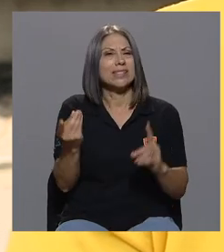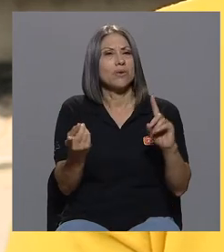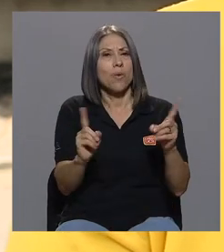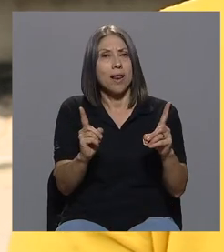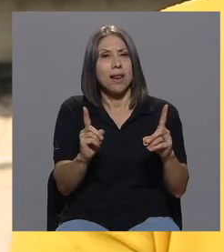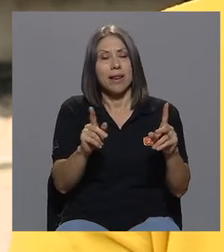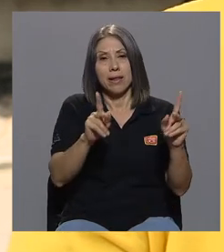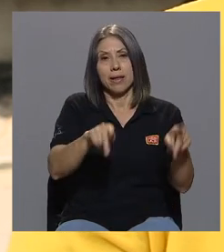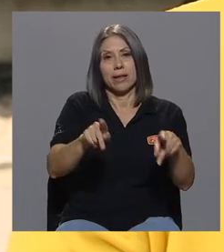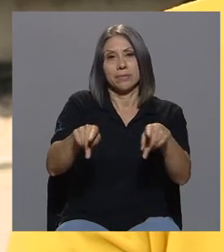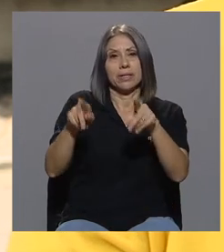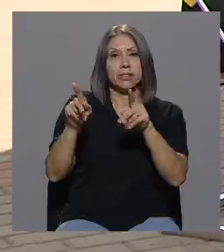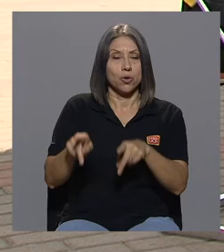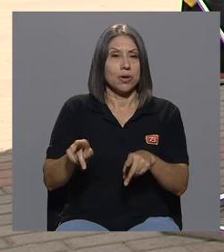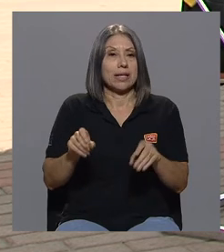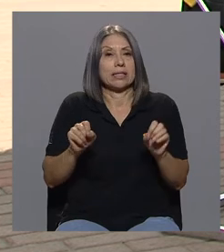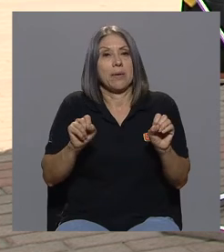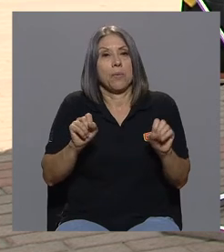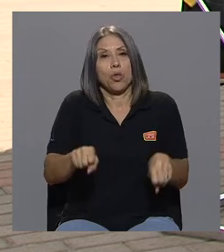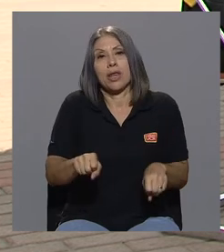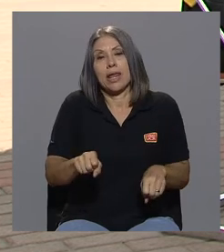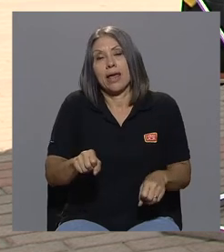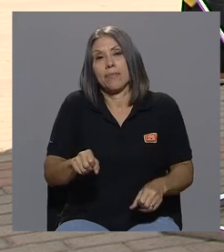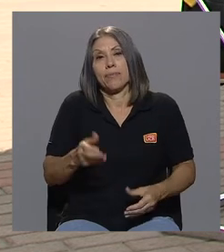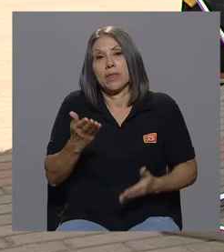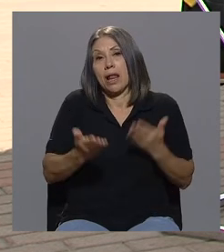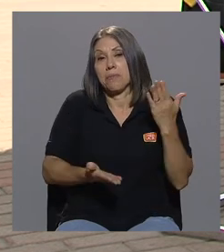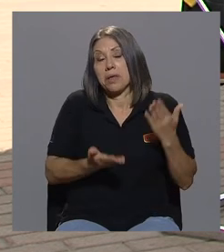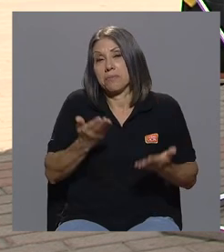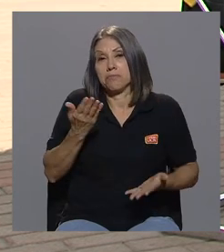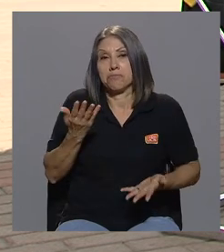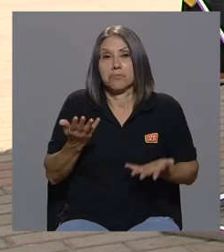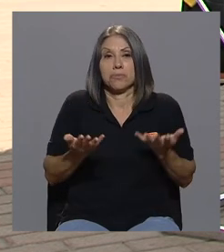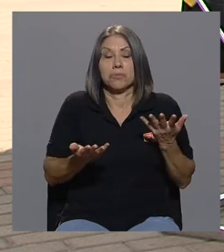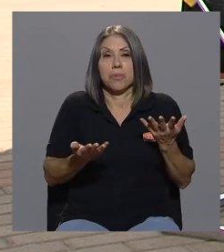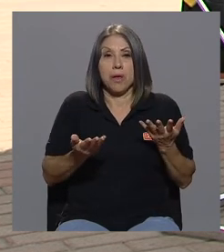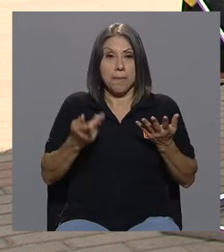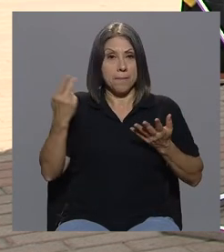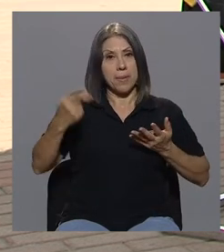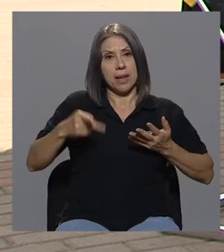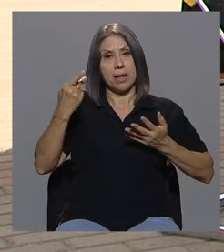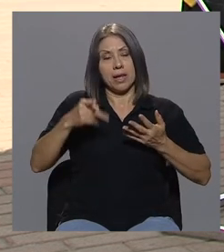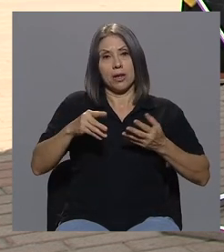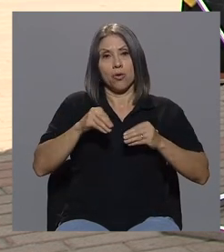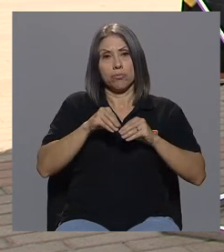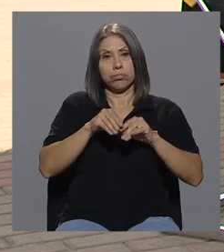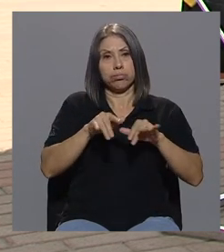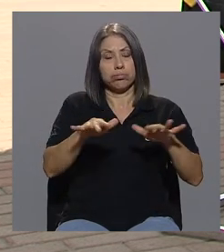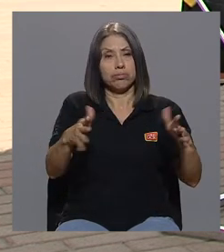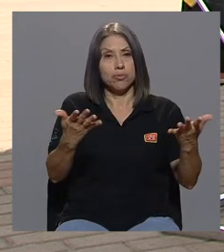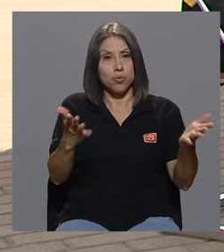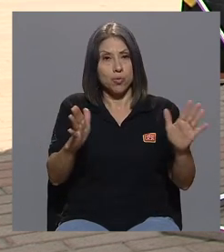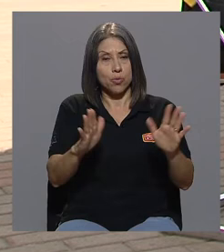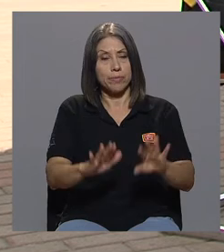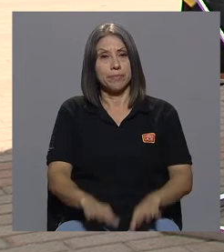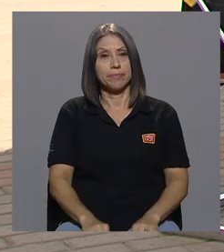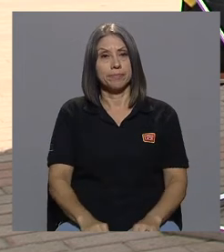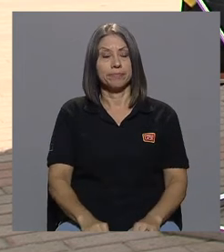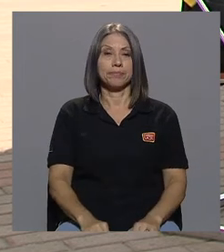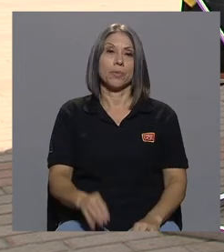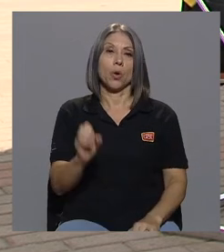que de repente podrían en algún momento exponerse ante ese ecosistema que cada vez es más grande ok Marlon